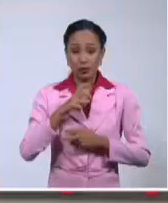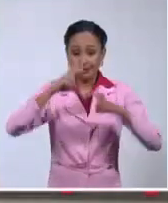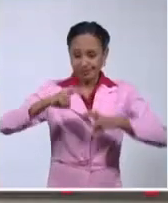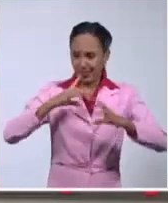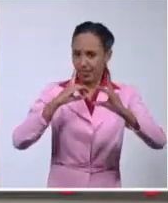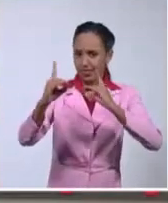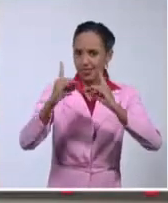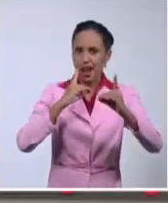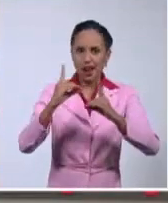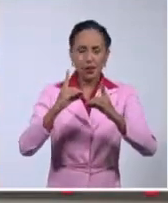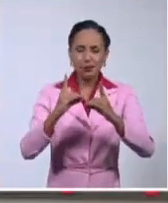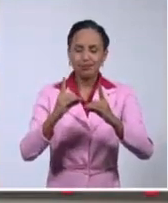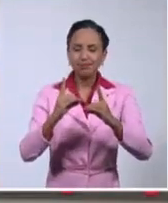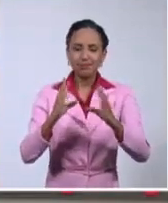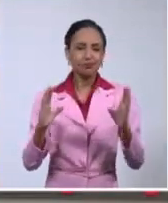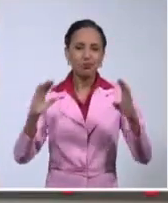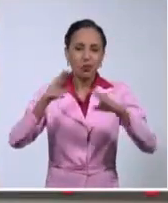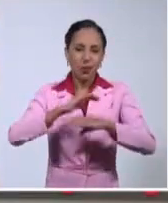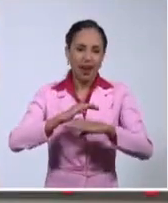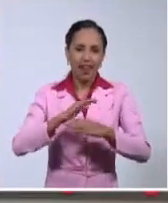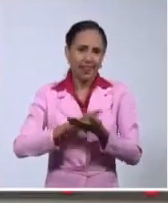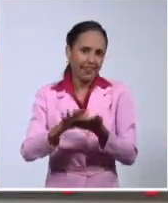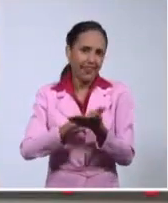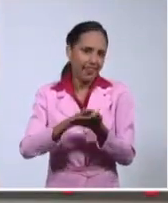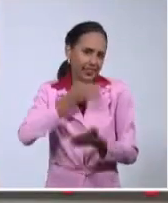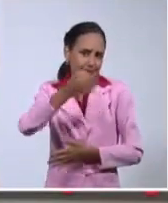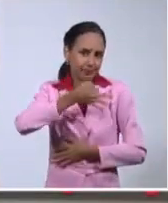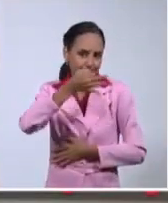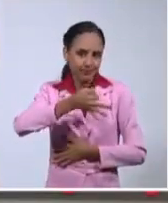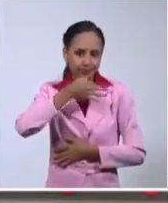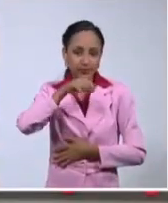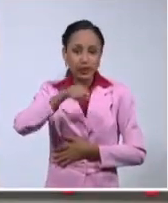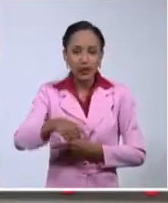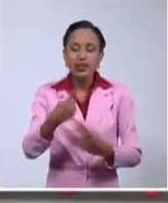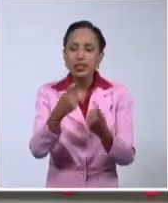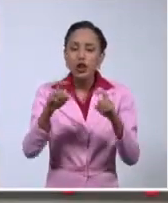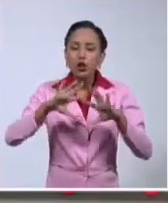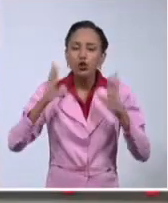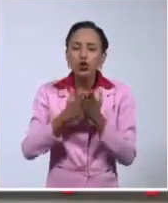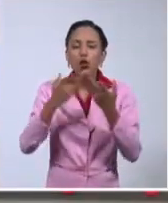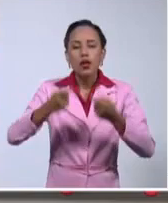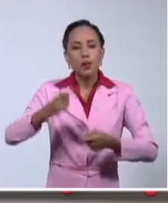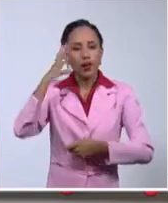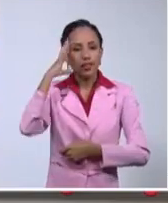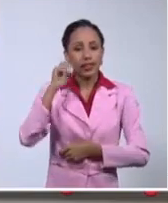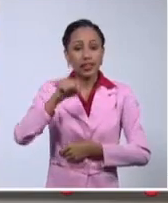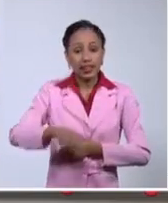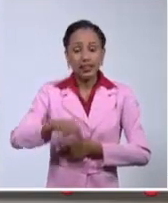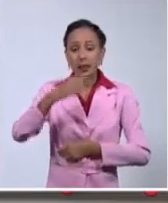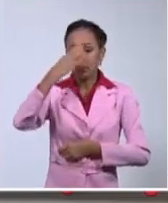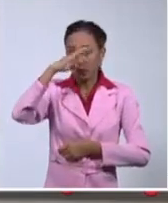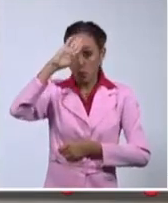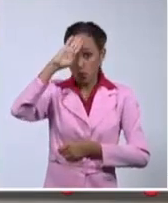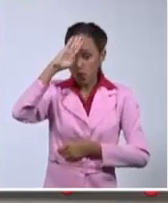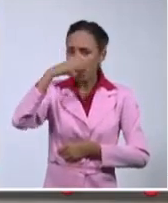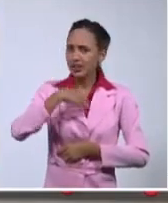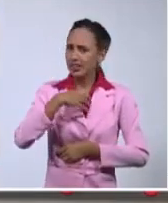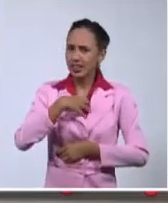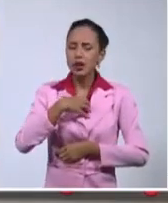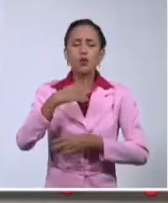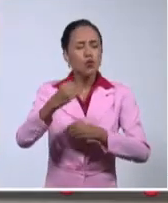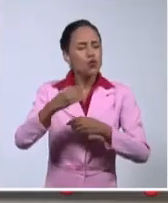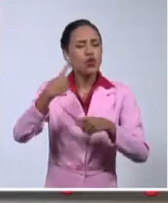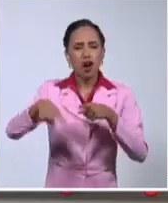claramente, ellos lo han dicho. Hoy se hace muy necesario que todos entendamos eso. Que vivimos en un país que tiene mucho por